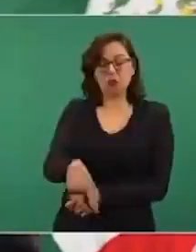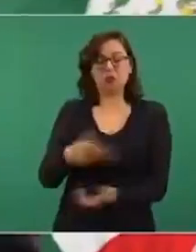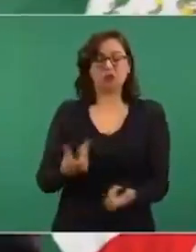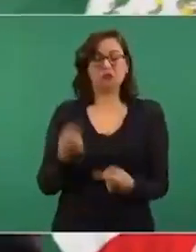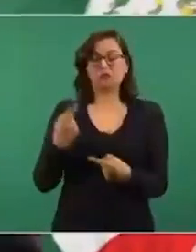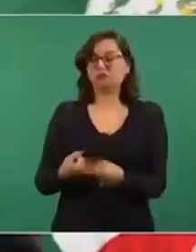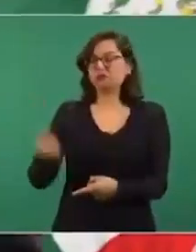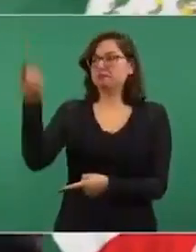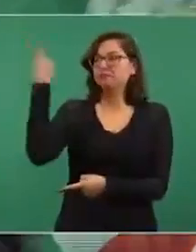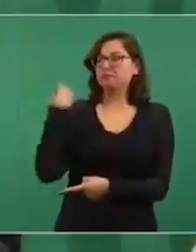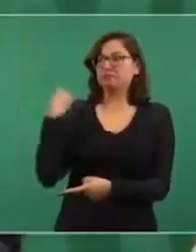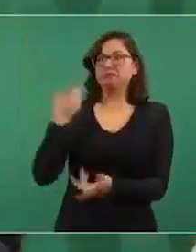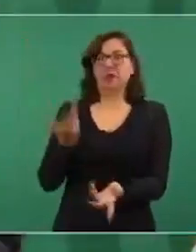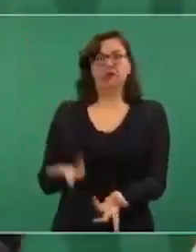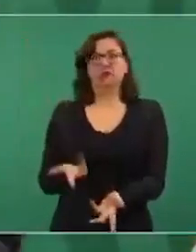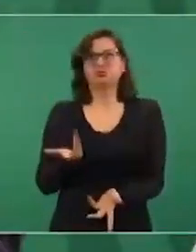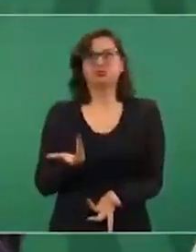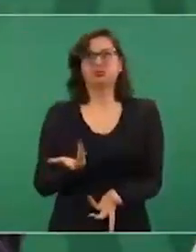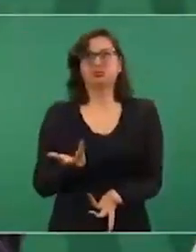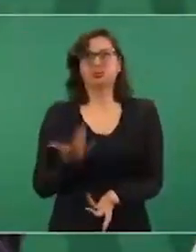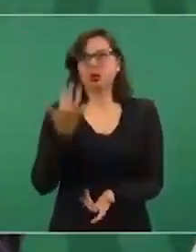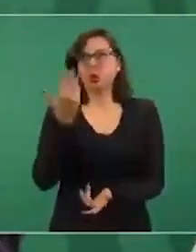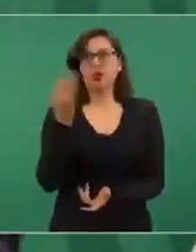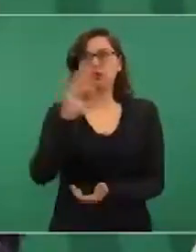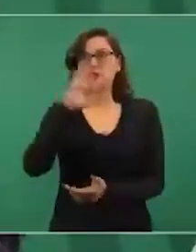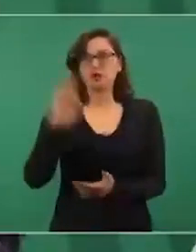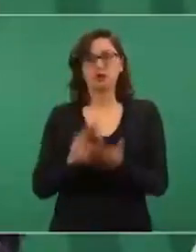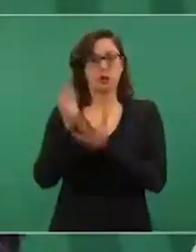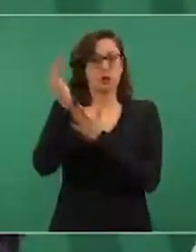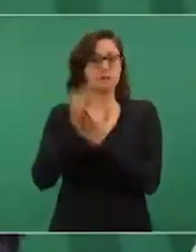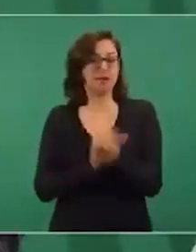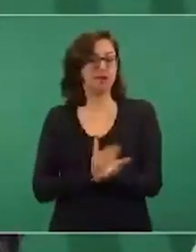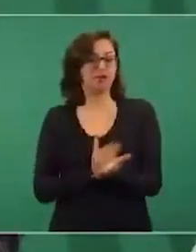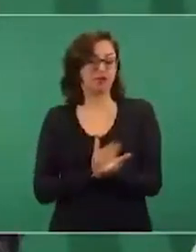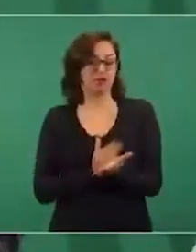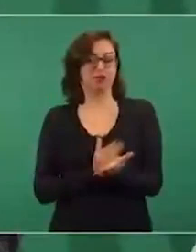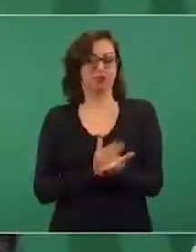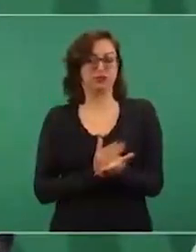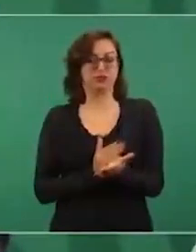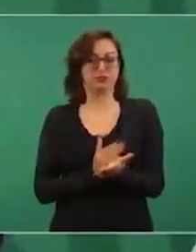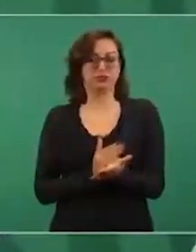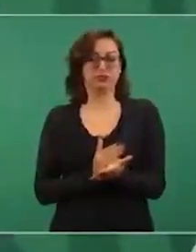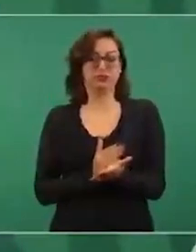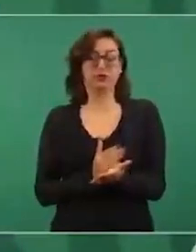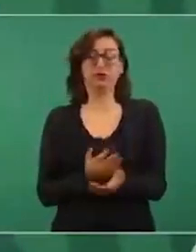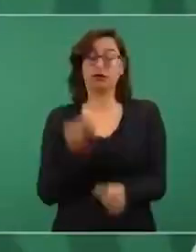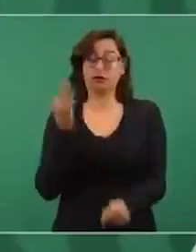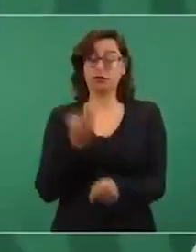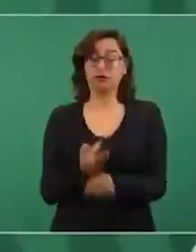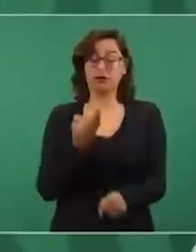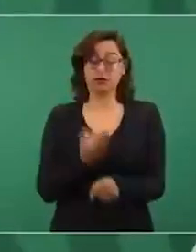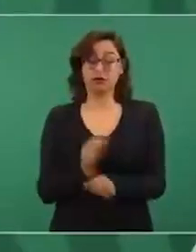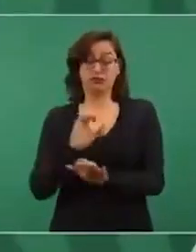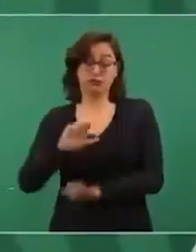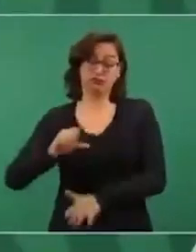produciendo cuando llegamos al gobierno. Porque estamos invirtiendo,